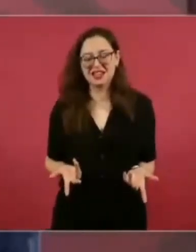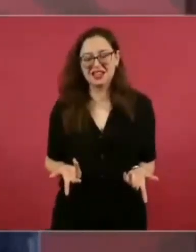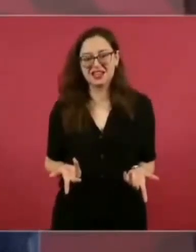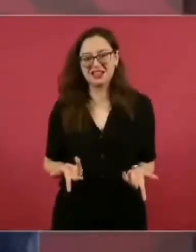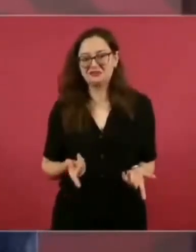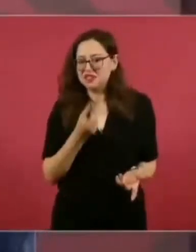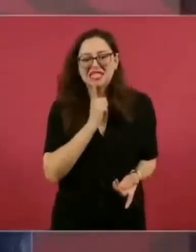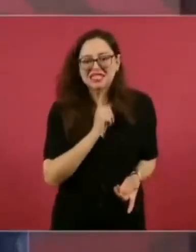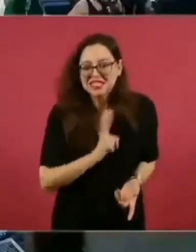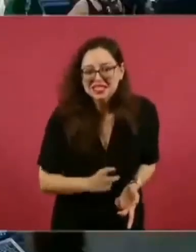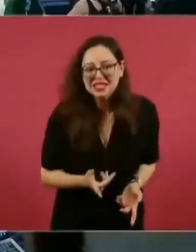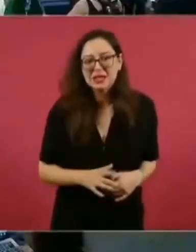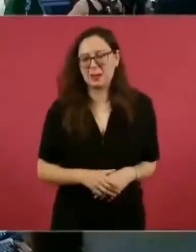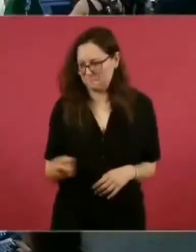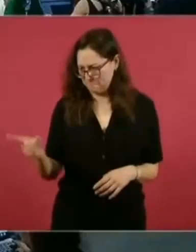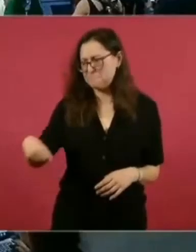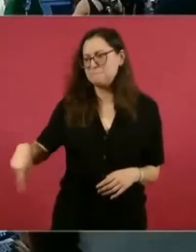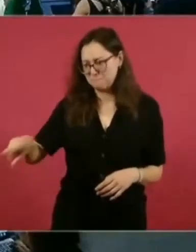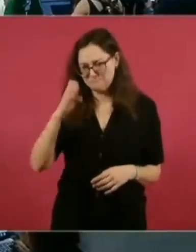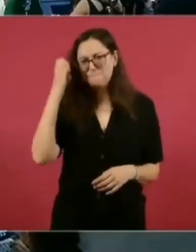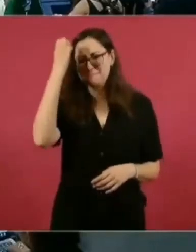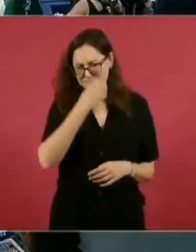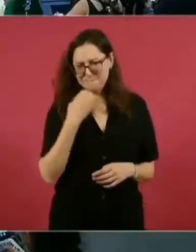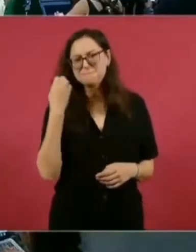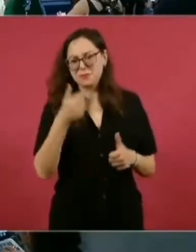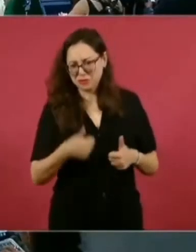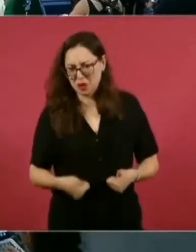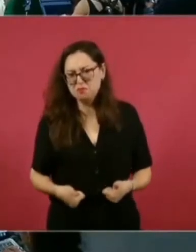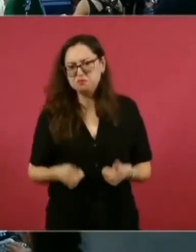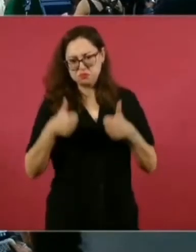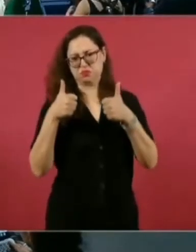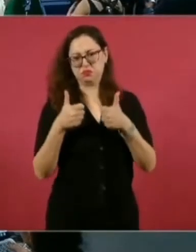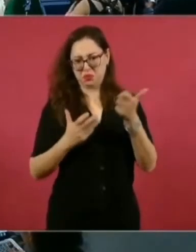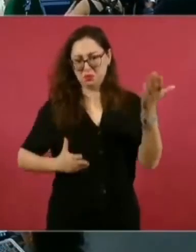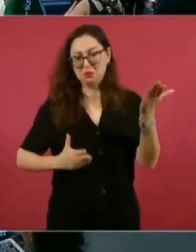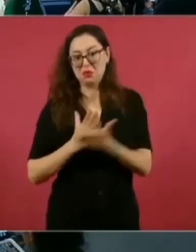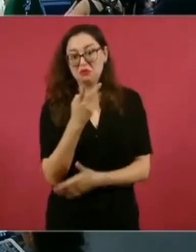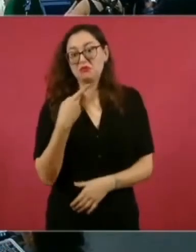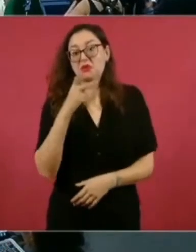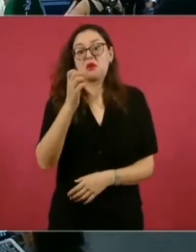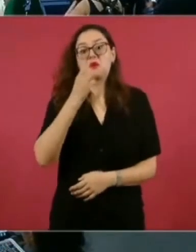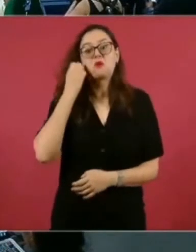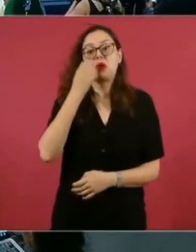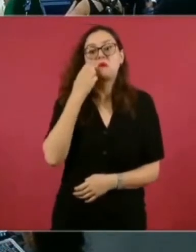de que no pasaran el examen de admisión, es que no había cupo,